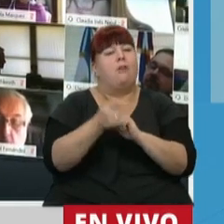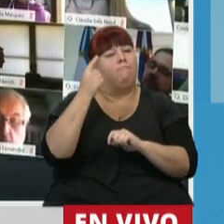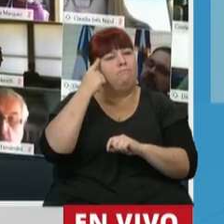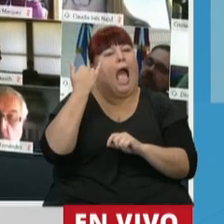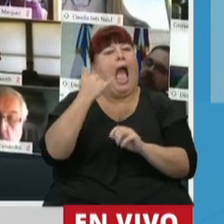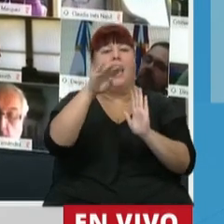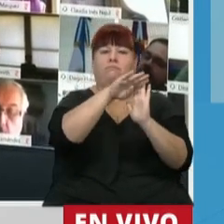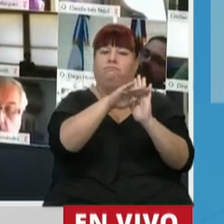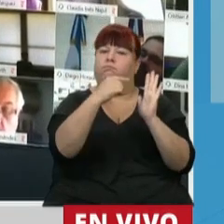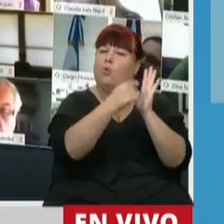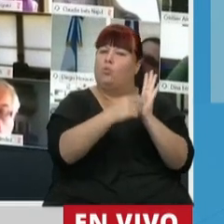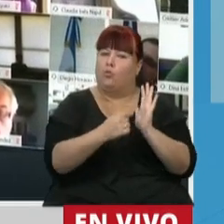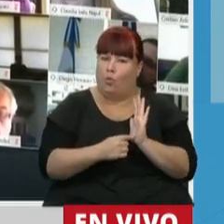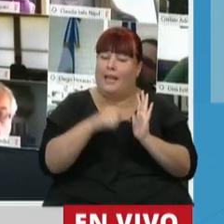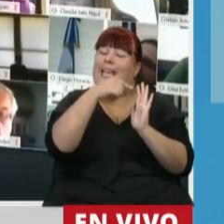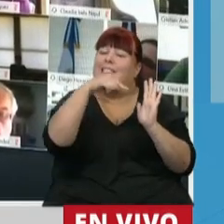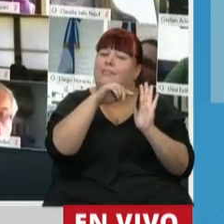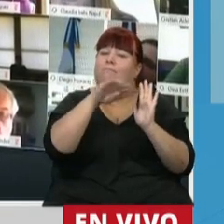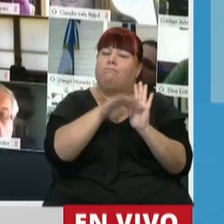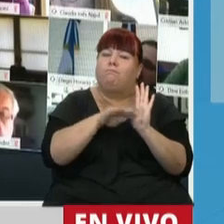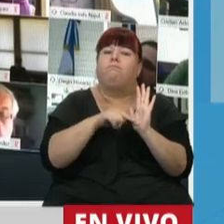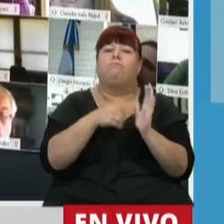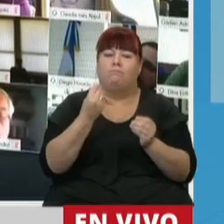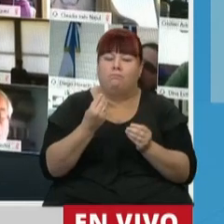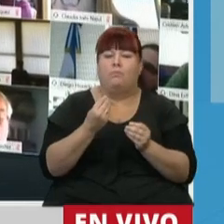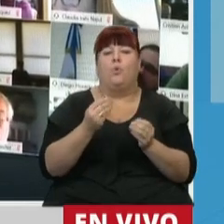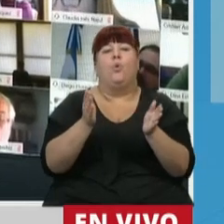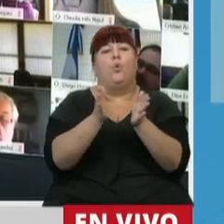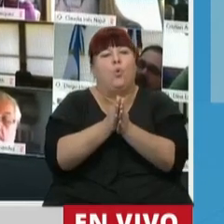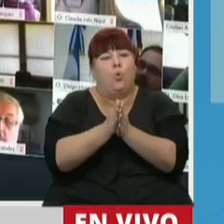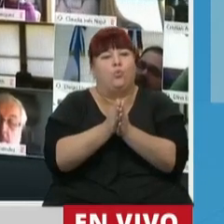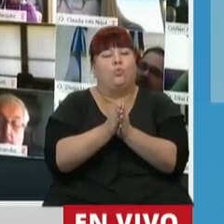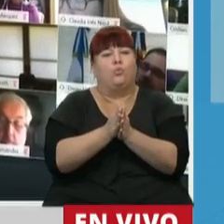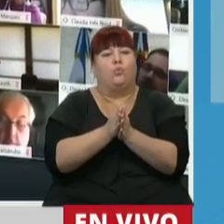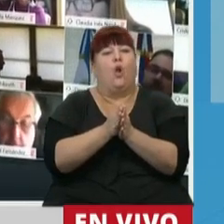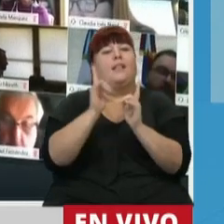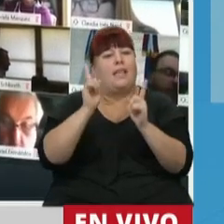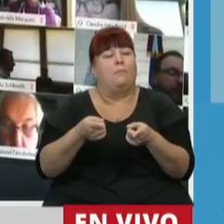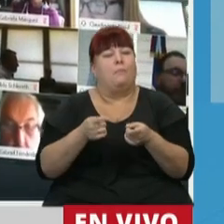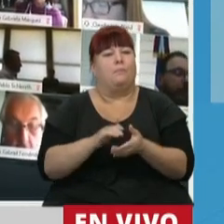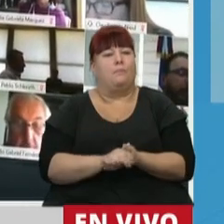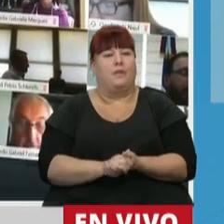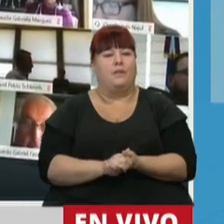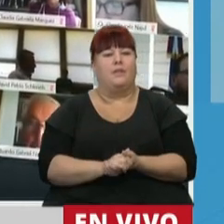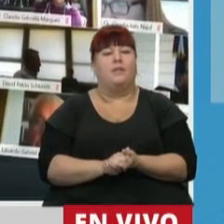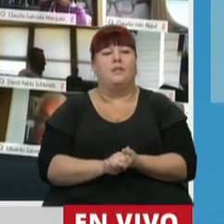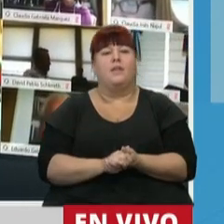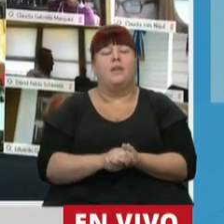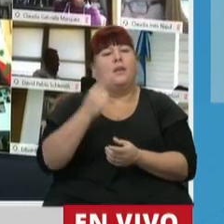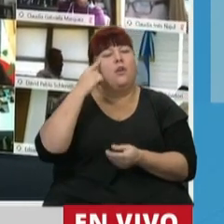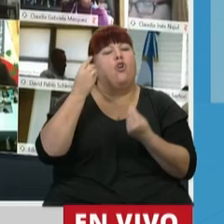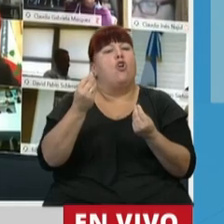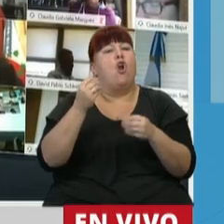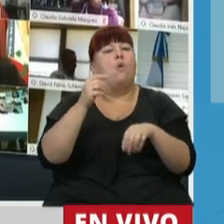condiciones y esas condiciones acompañan y califican cómo la